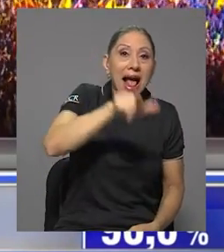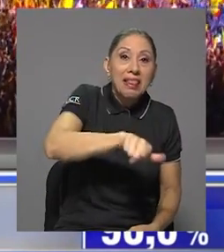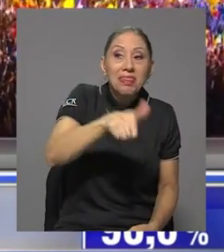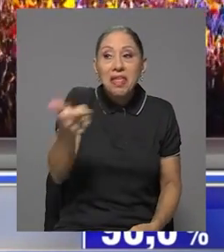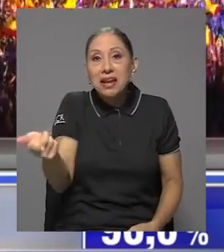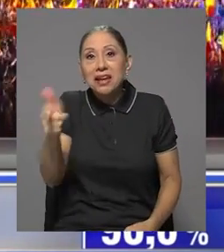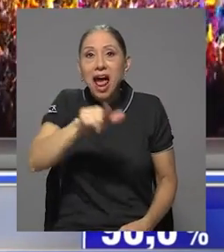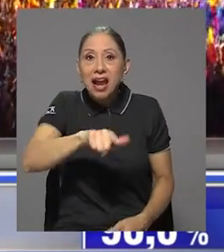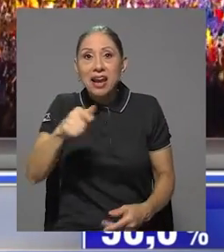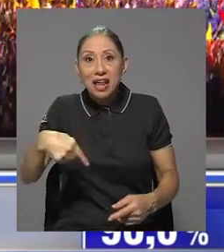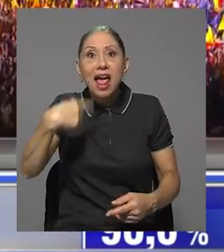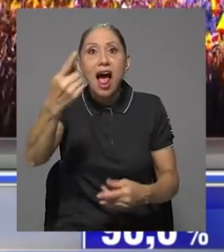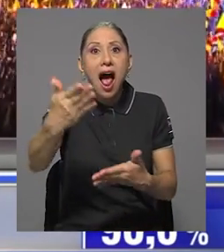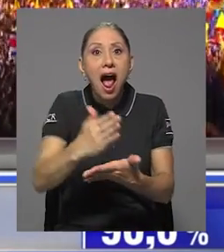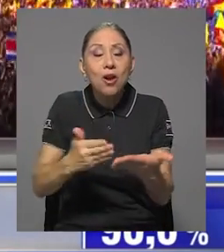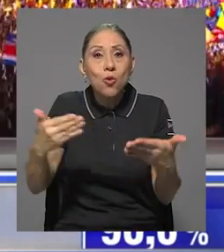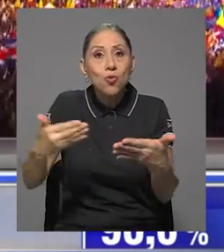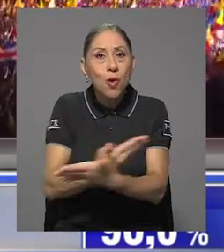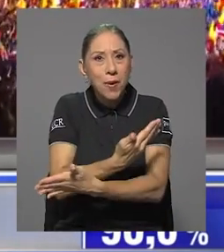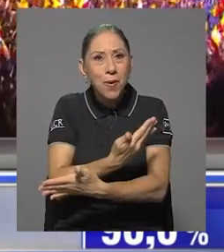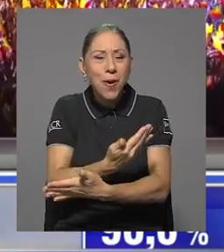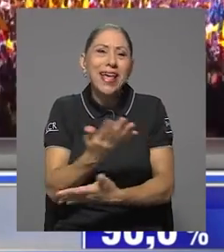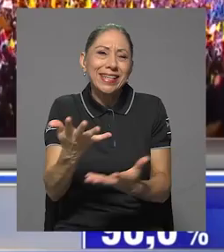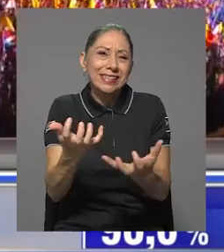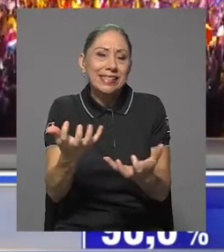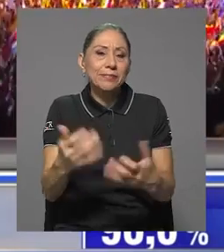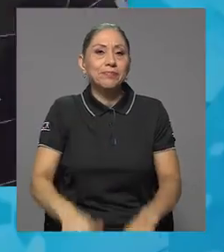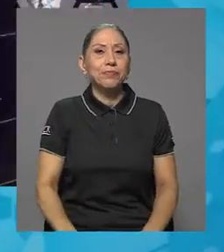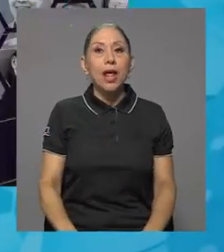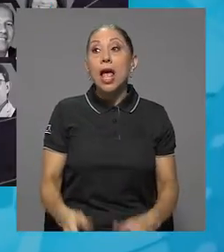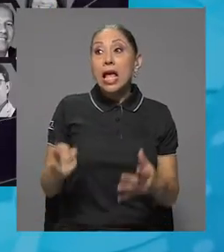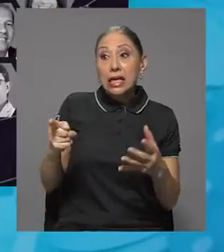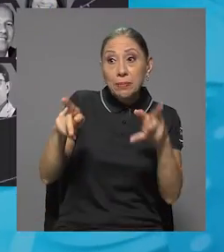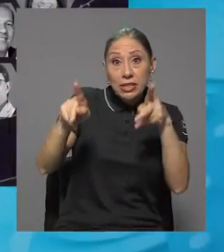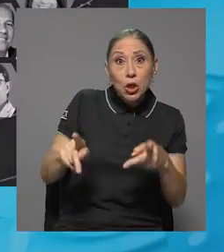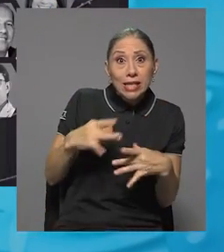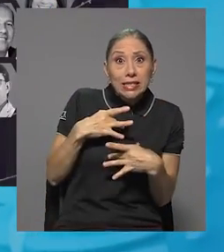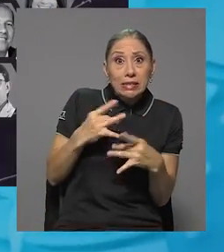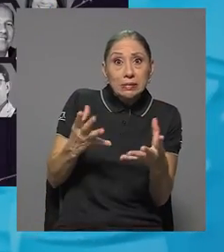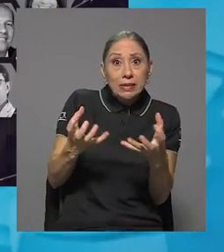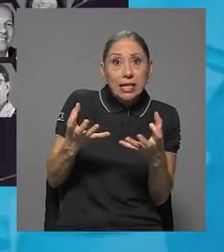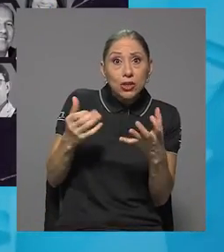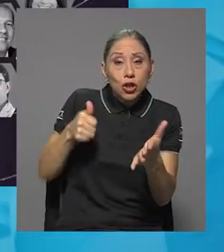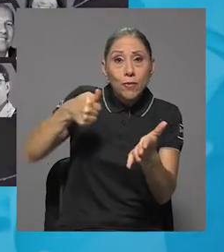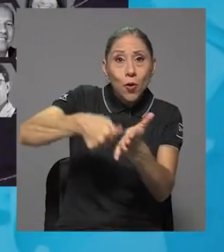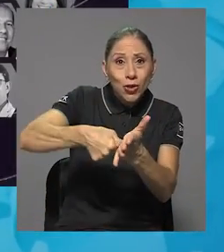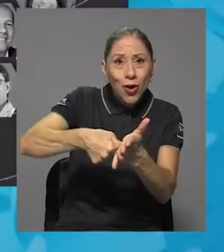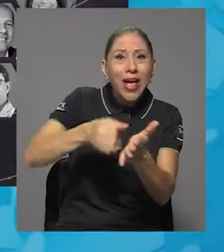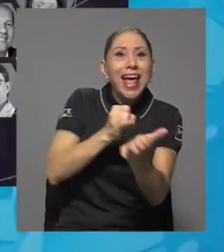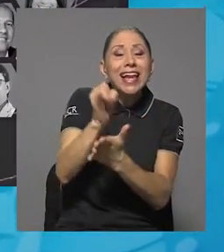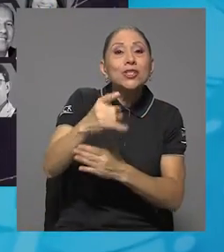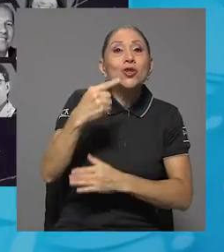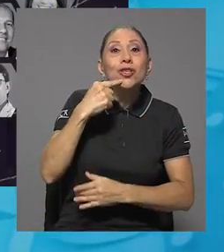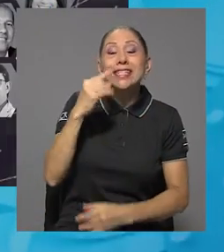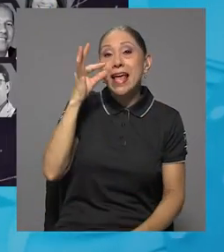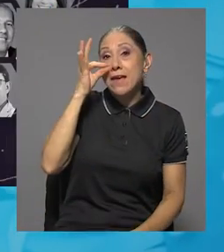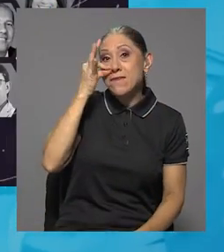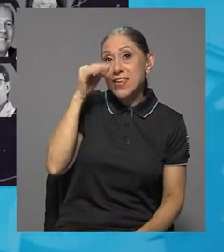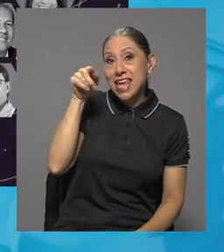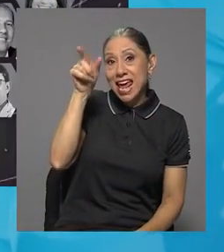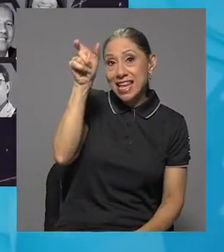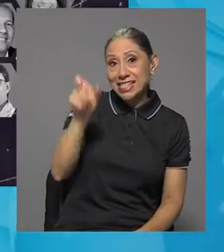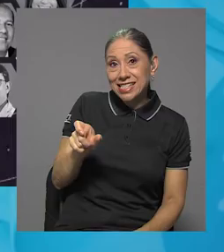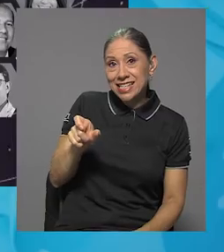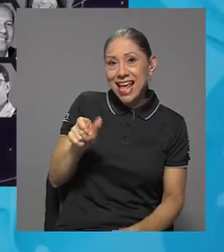se ha mantenido, ¿verdad? En cuanto a la intención de voto, el estudio ubica a Figueres como el candidato presidencial que lleva